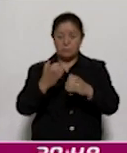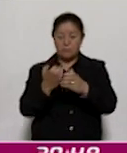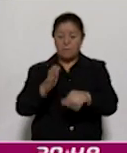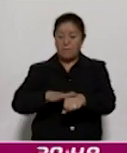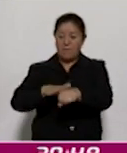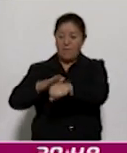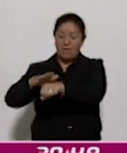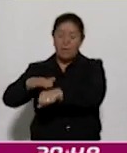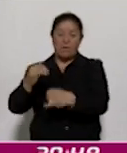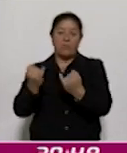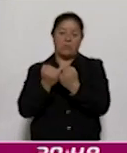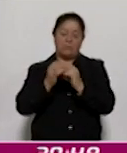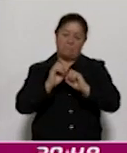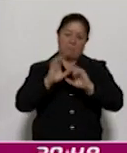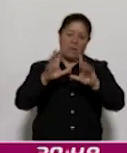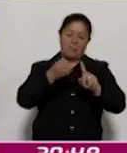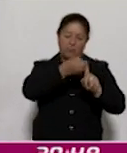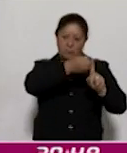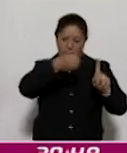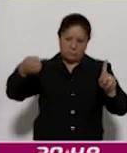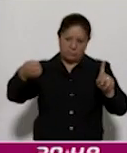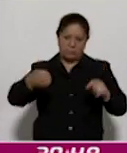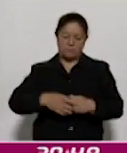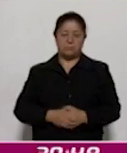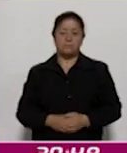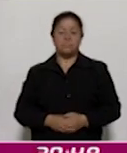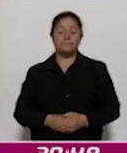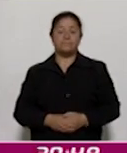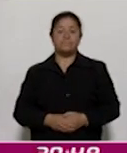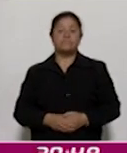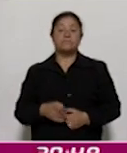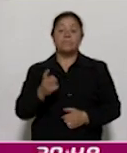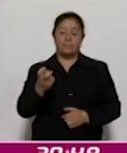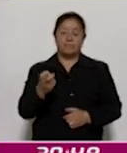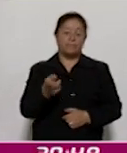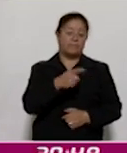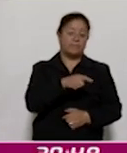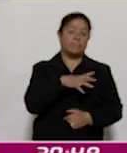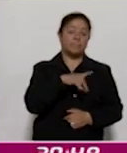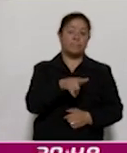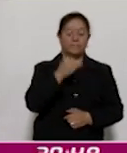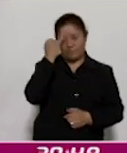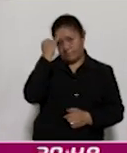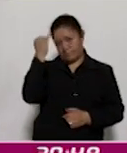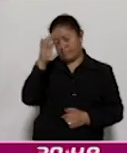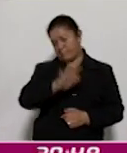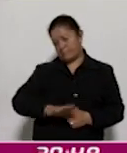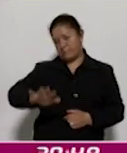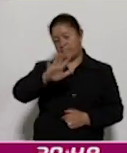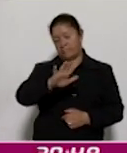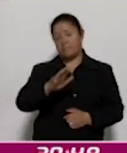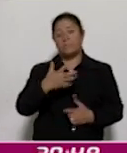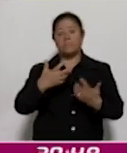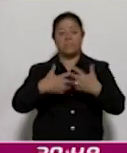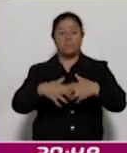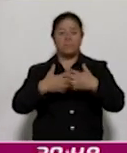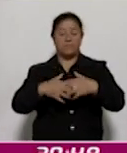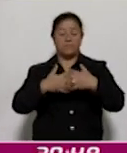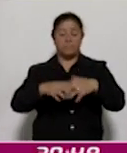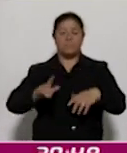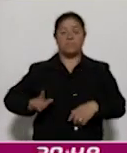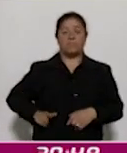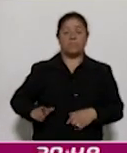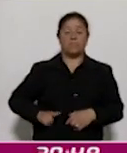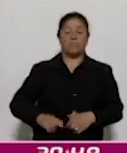la logística. Lo anterior se refleja en la estrategia de los corredores industriales del gobierno